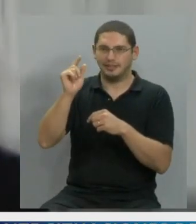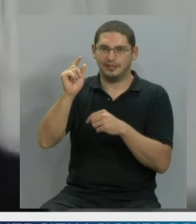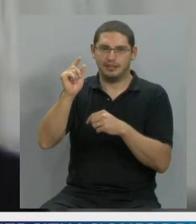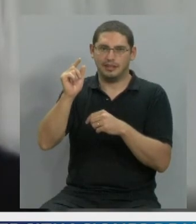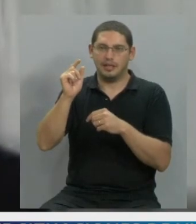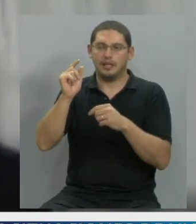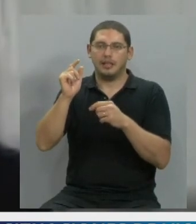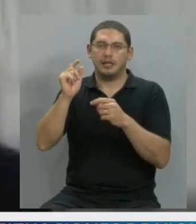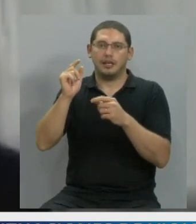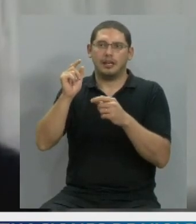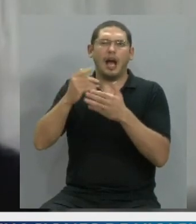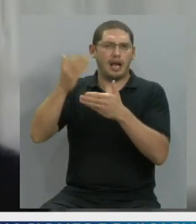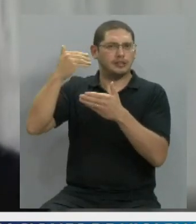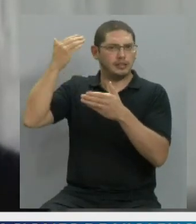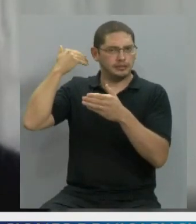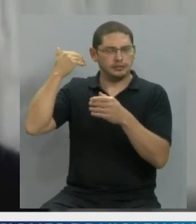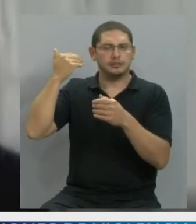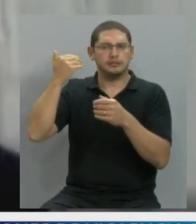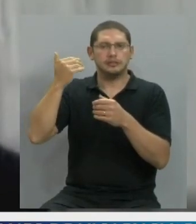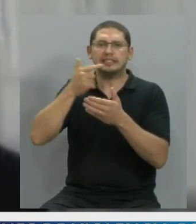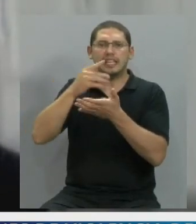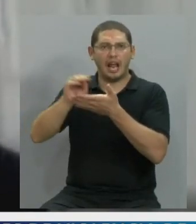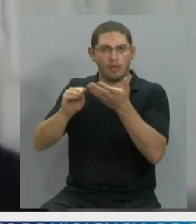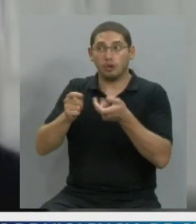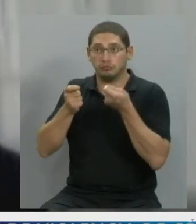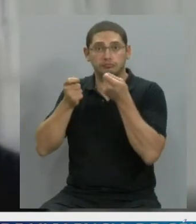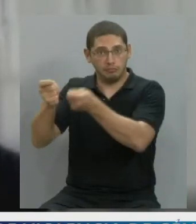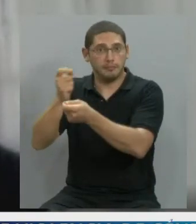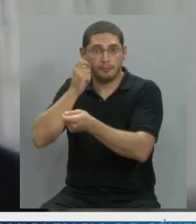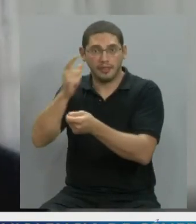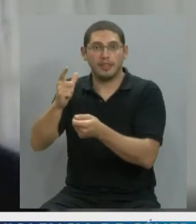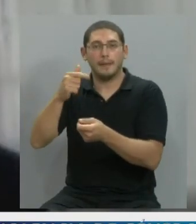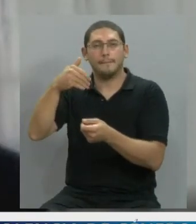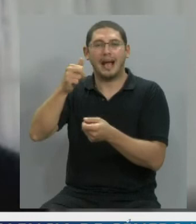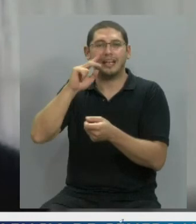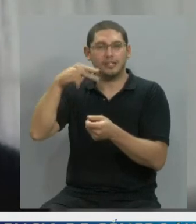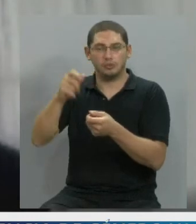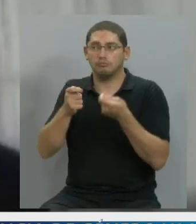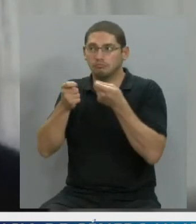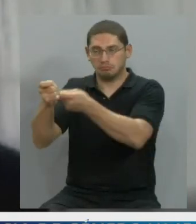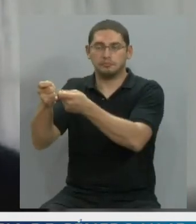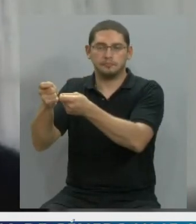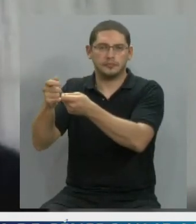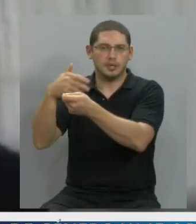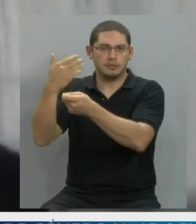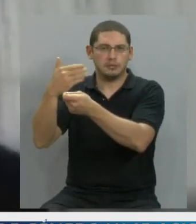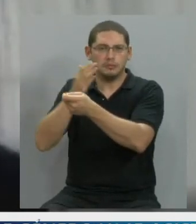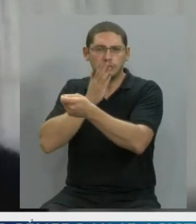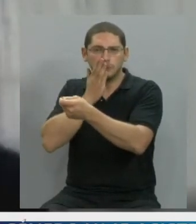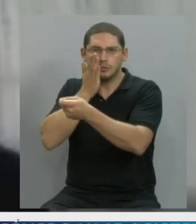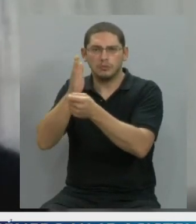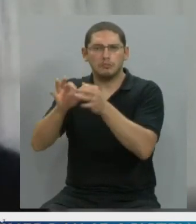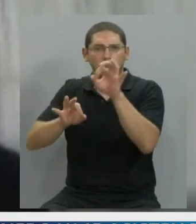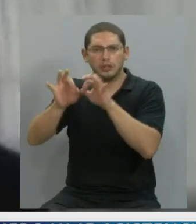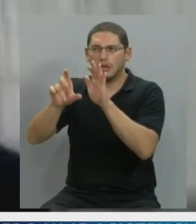anteriormente a un senador que la tuvo un montón de tiempo, al senador Marino, que la tuvo un montón de tiempo esa ley